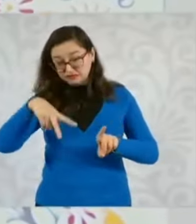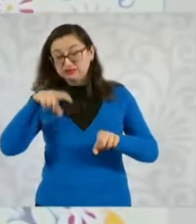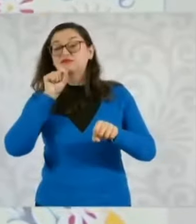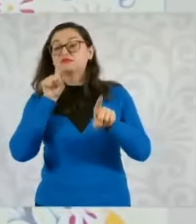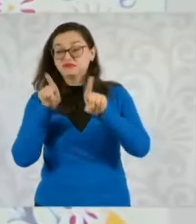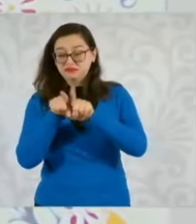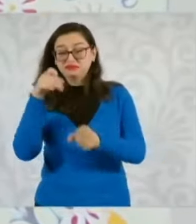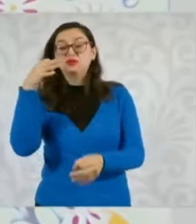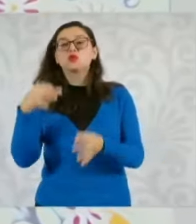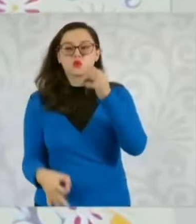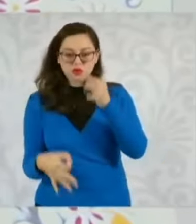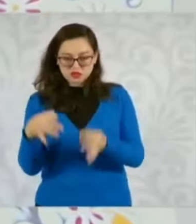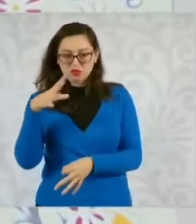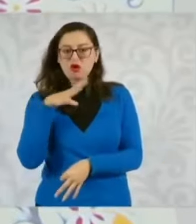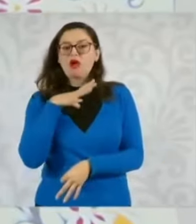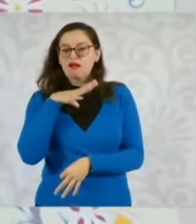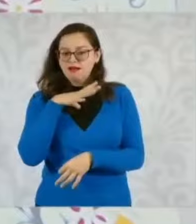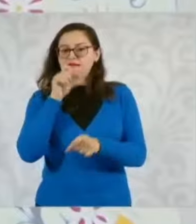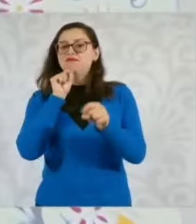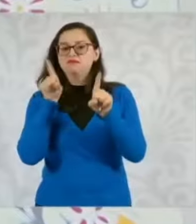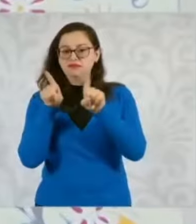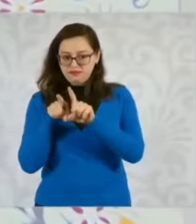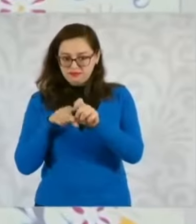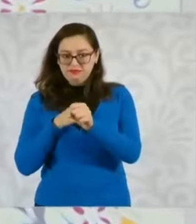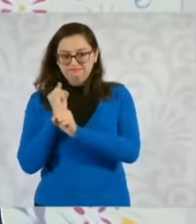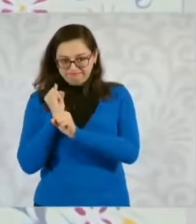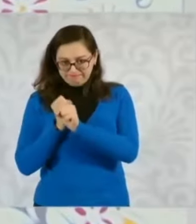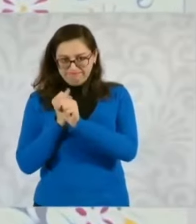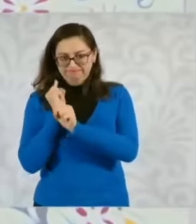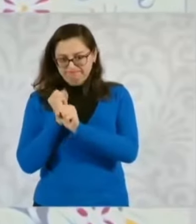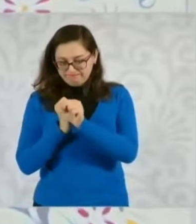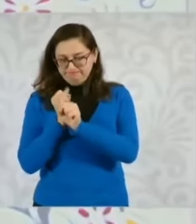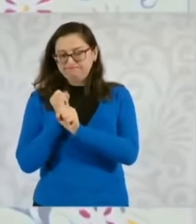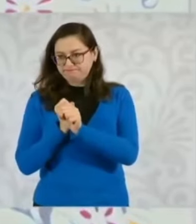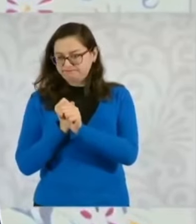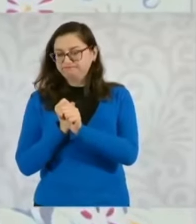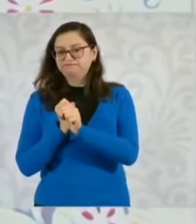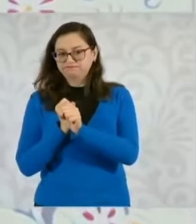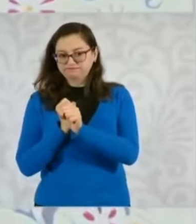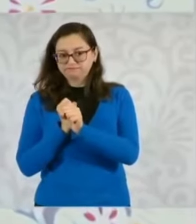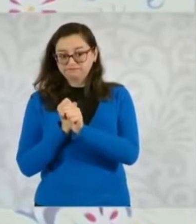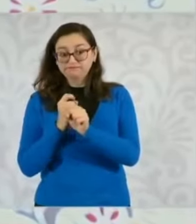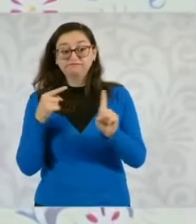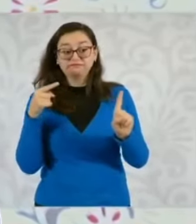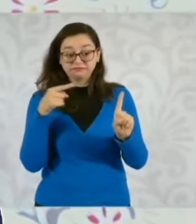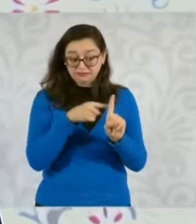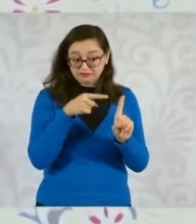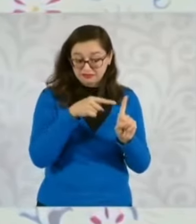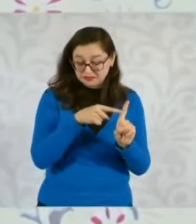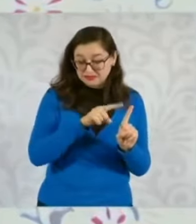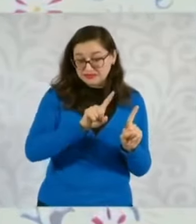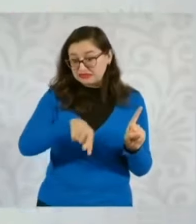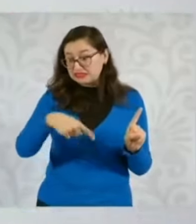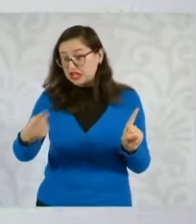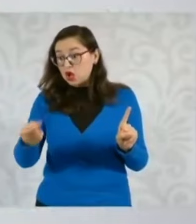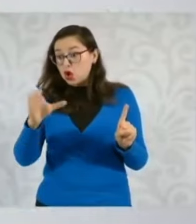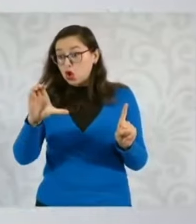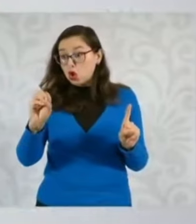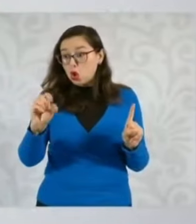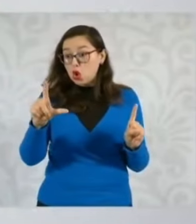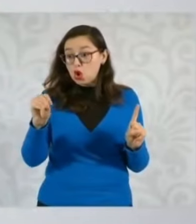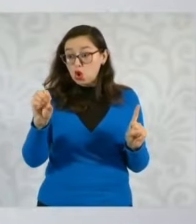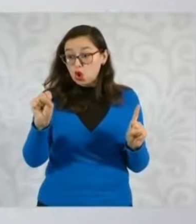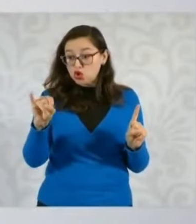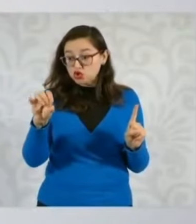hay investigaciones, que incluso hay una investigación relacionada con el asesinato de Colosio que tanto dolor